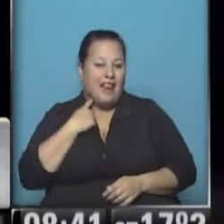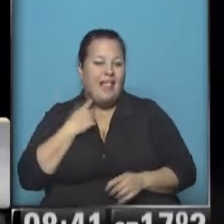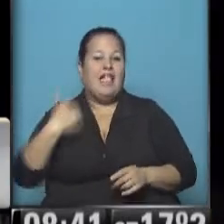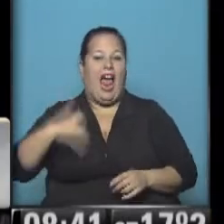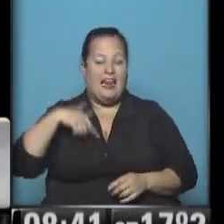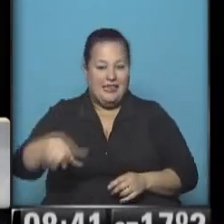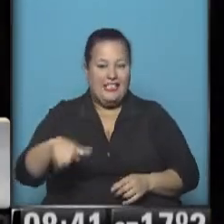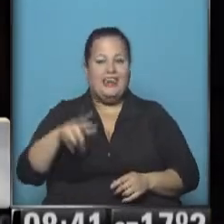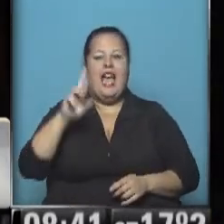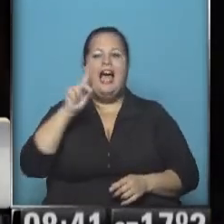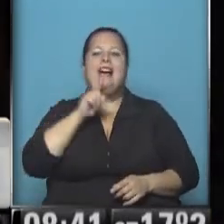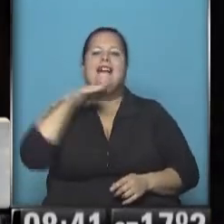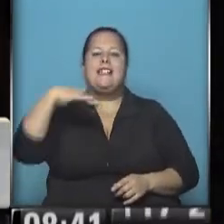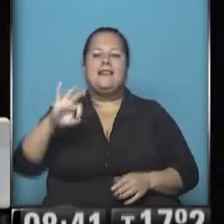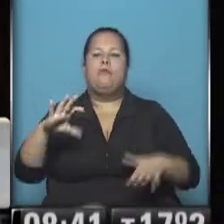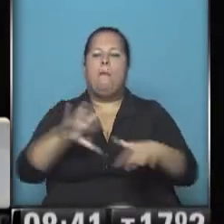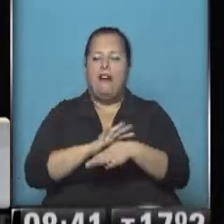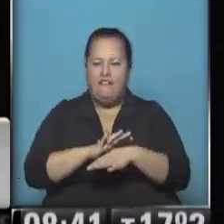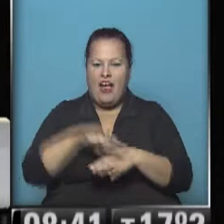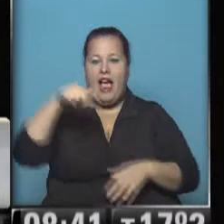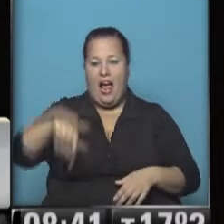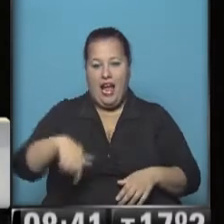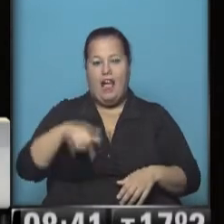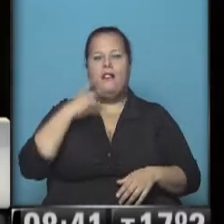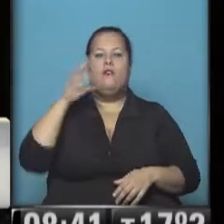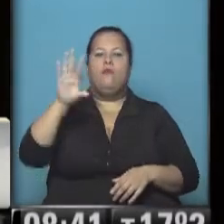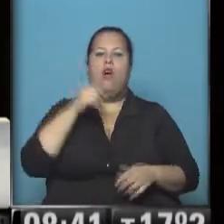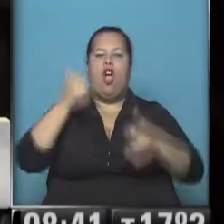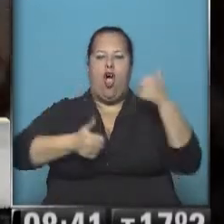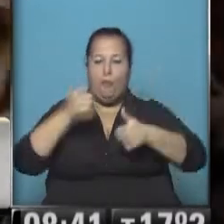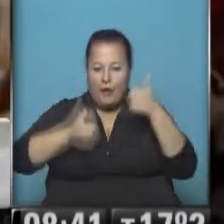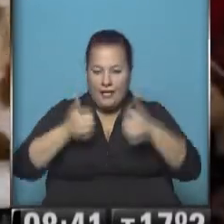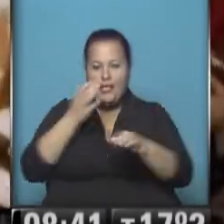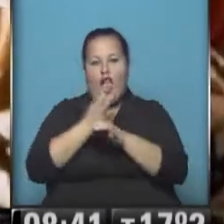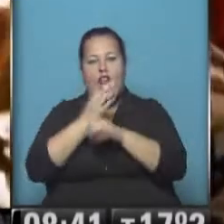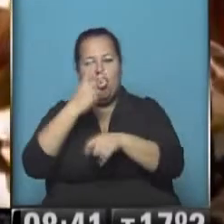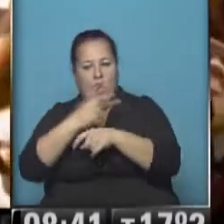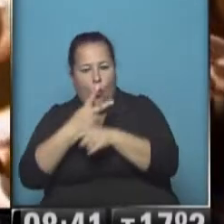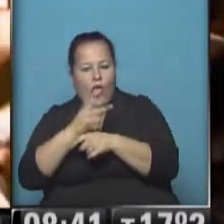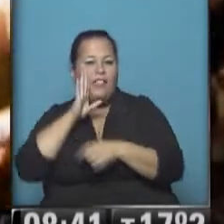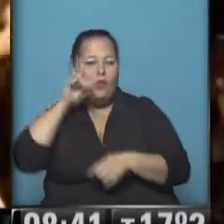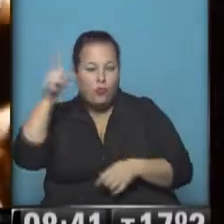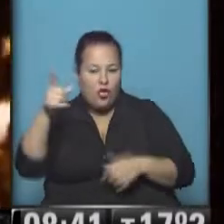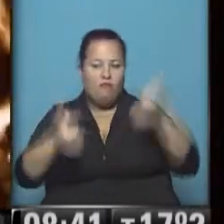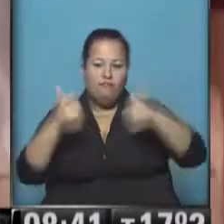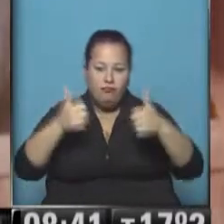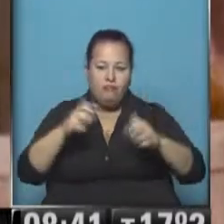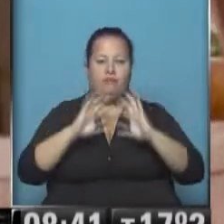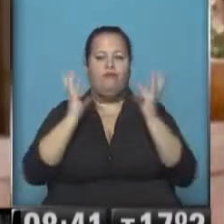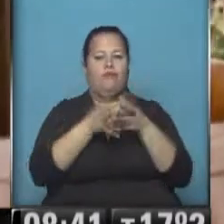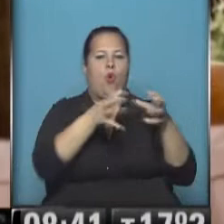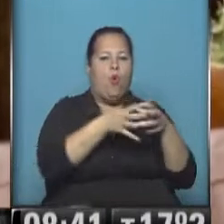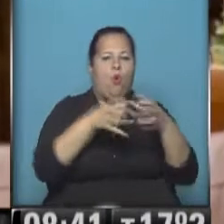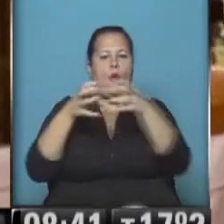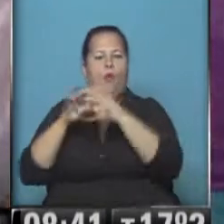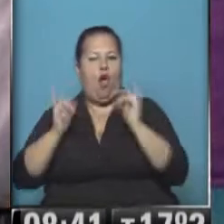Argentina Ritmo Perfecto, así se llamó acá, en la cual se mostraban competencias de colegios secundarios en Estados Unidos donde se armaban grupos de